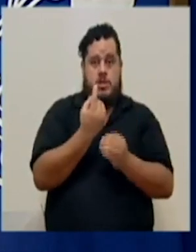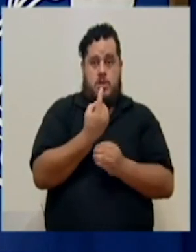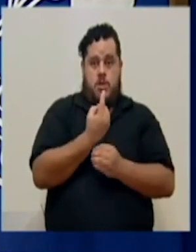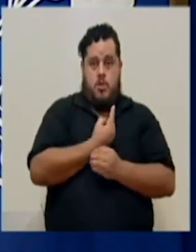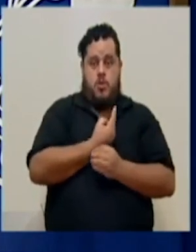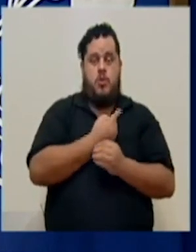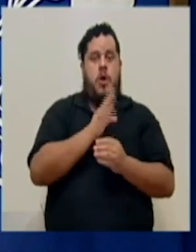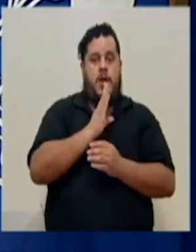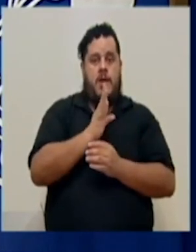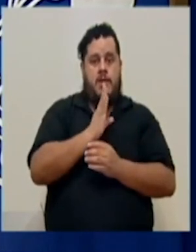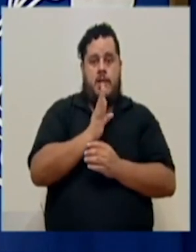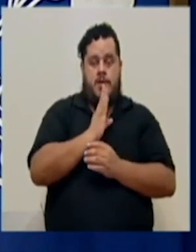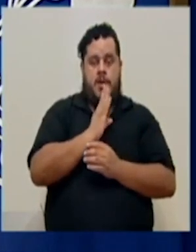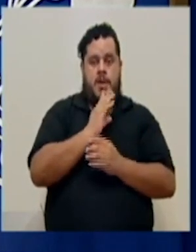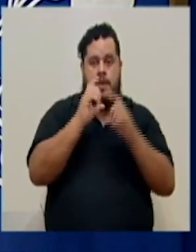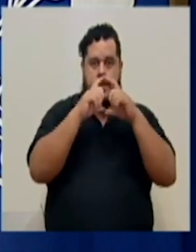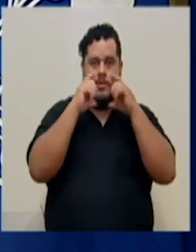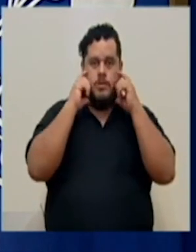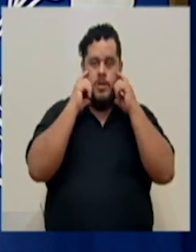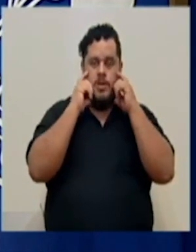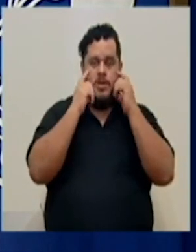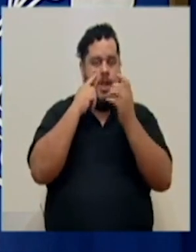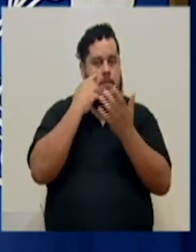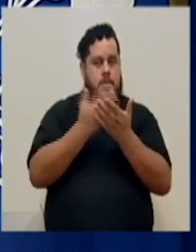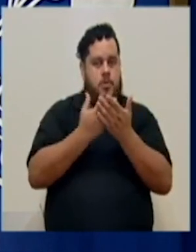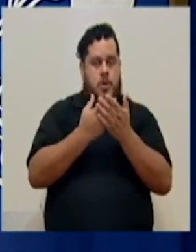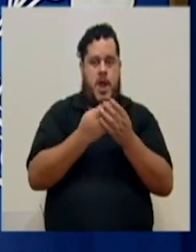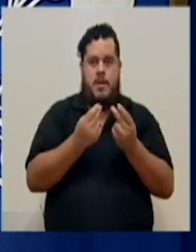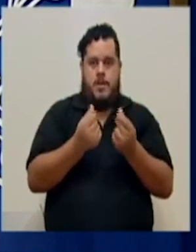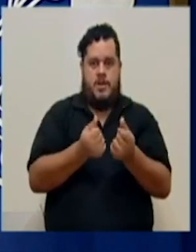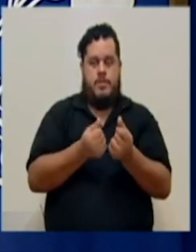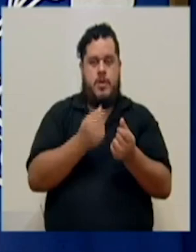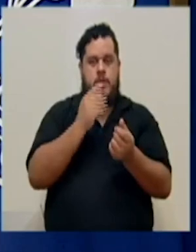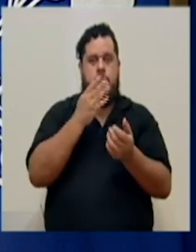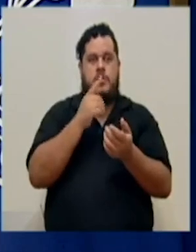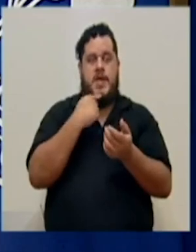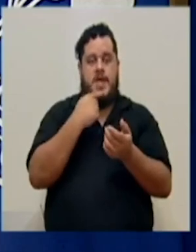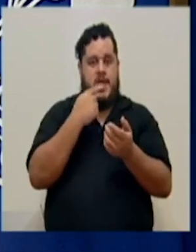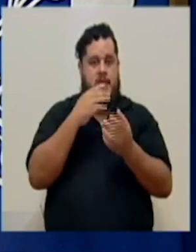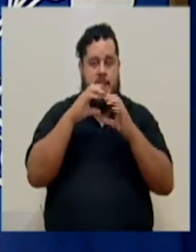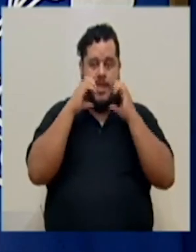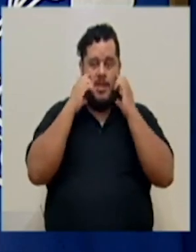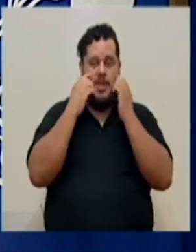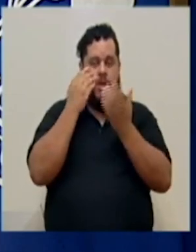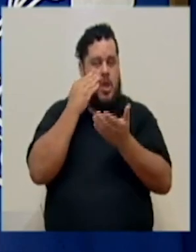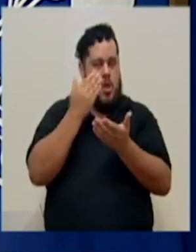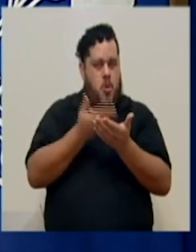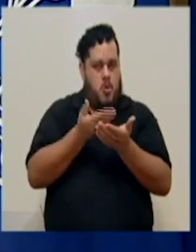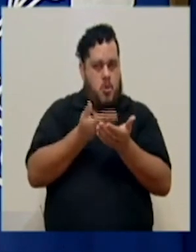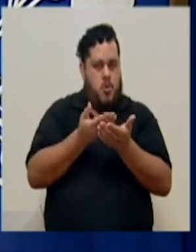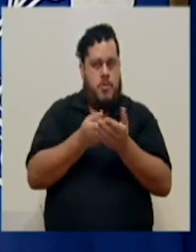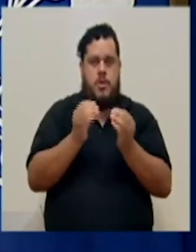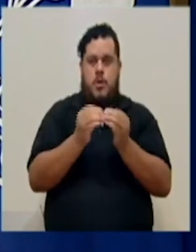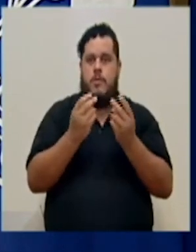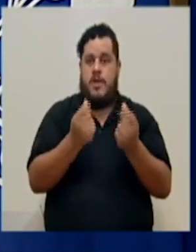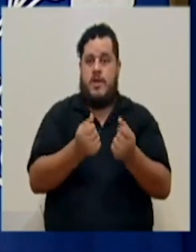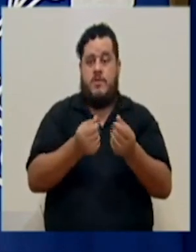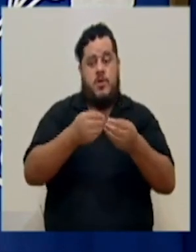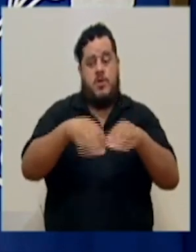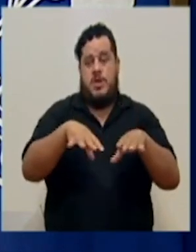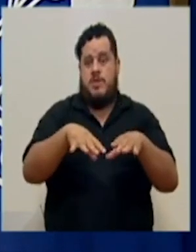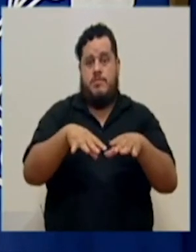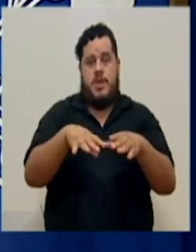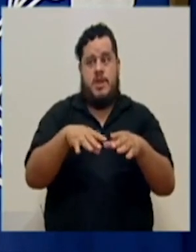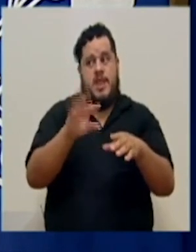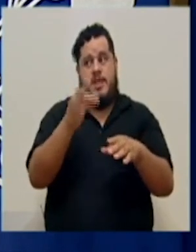y hable y hable y hable, el cubrebocas se va a mojar más rápido, se va a poner húmedo más rápido y eso pierde la eficacia. Entonces, imagínense de estar todo el